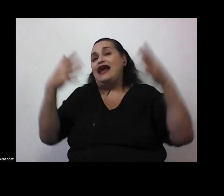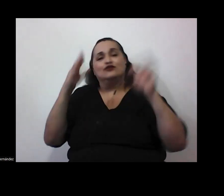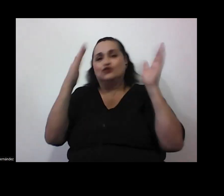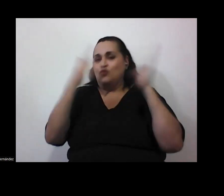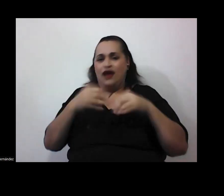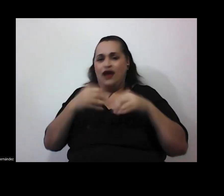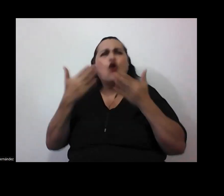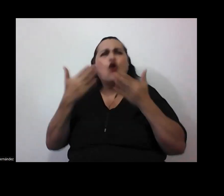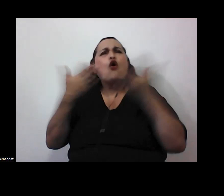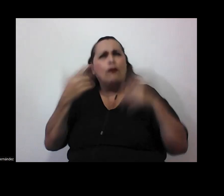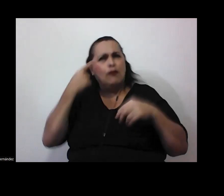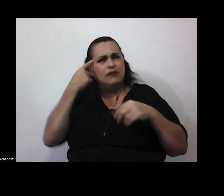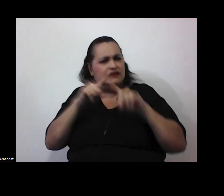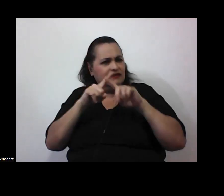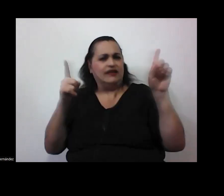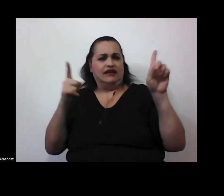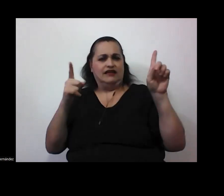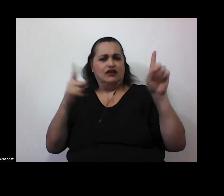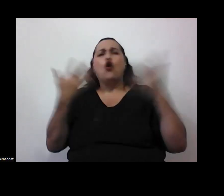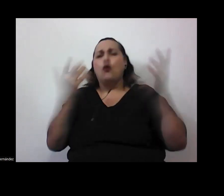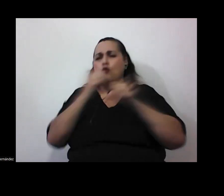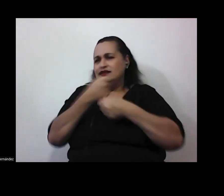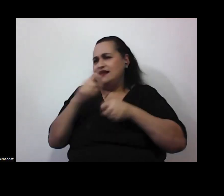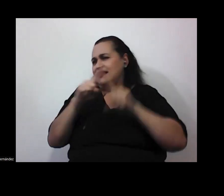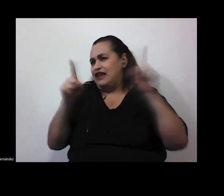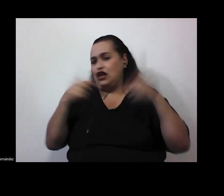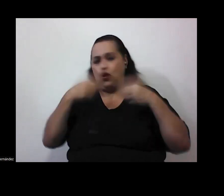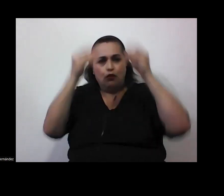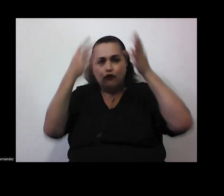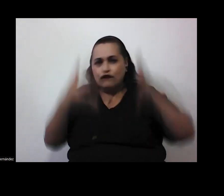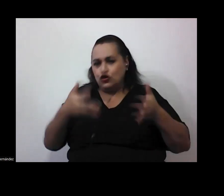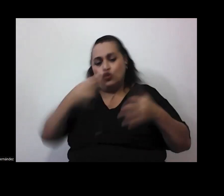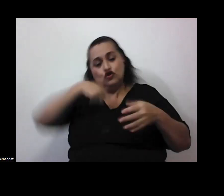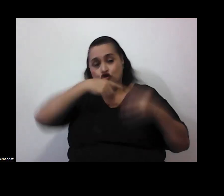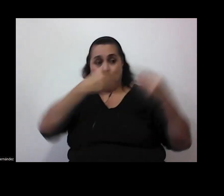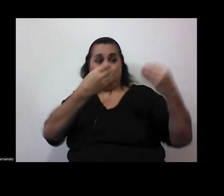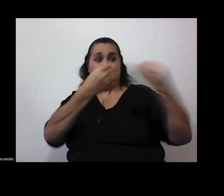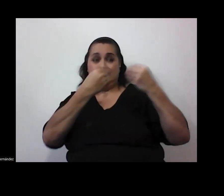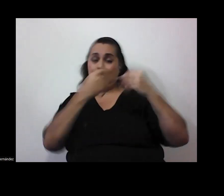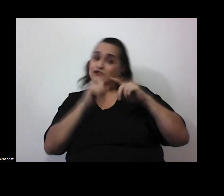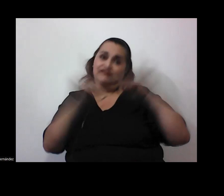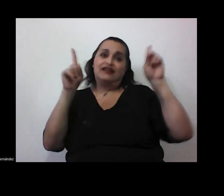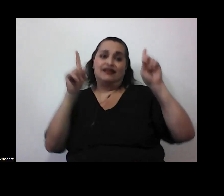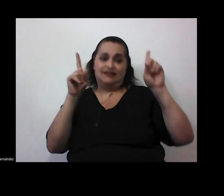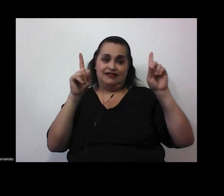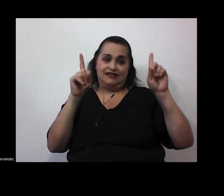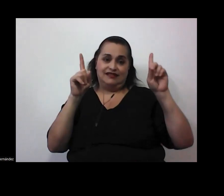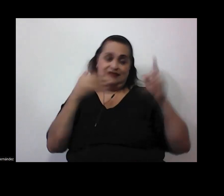pensar de otro modo cómo obrar de otro modo como docentes siendo que fuimos formados como ya sabemos bueno